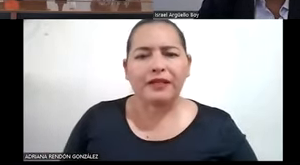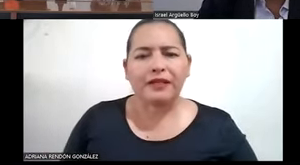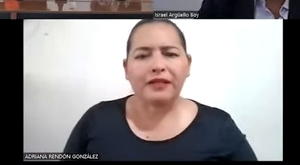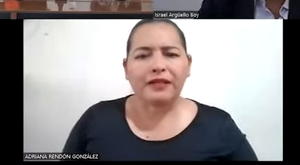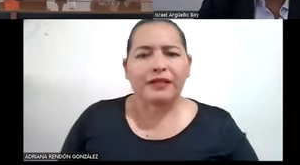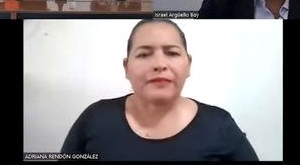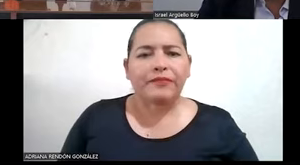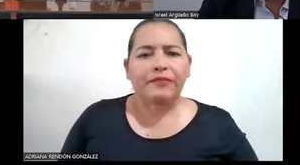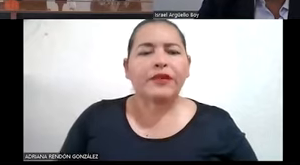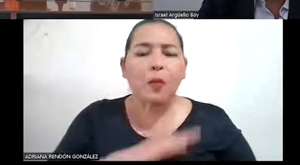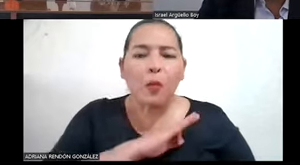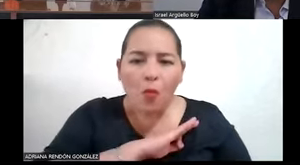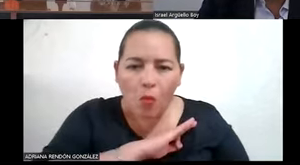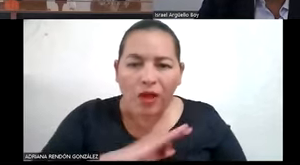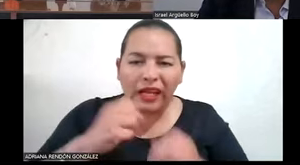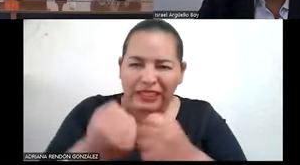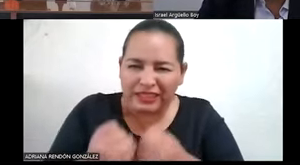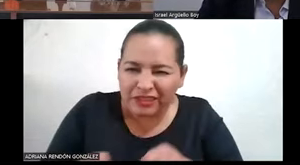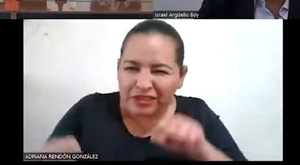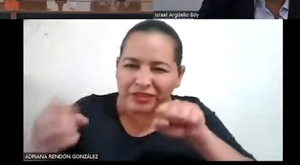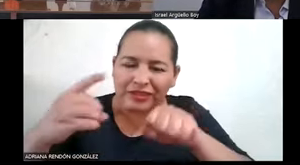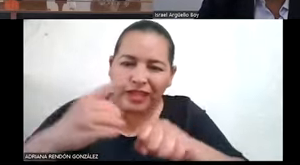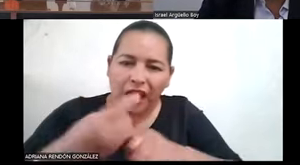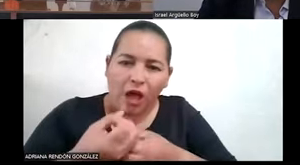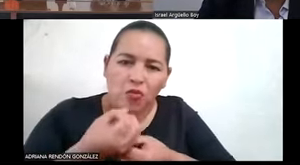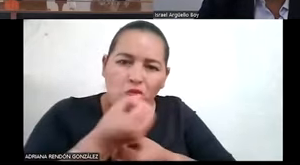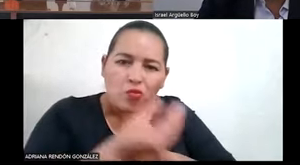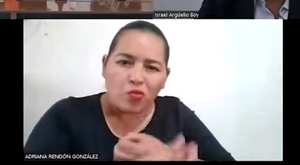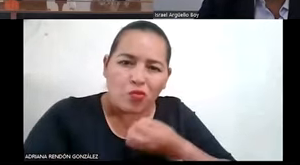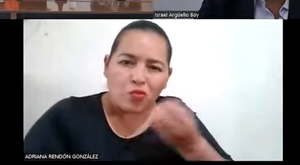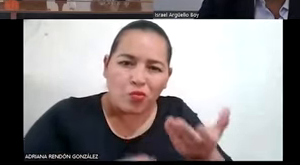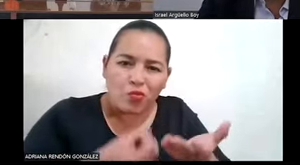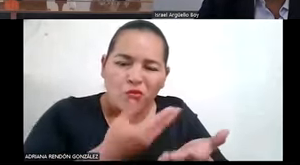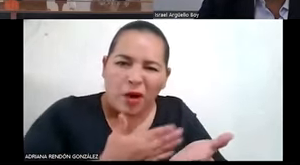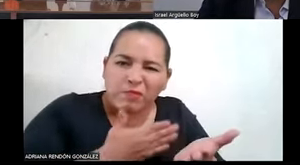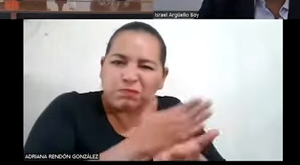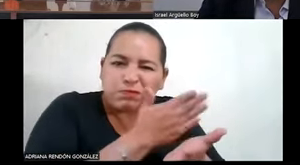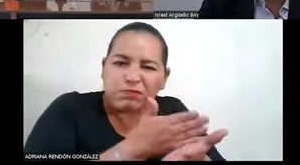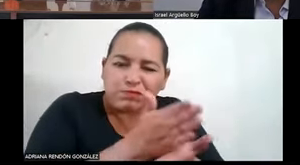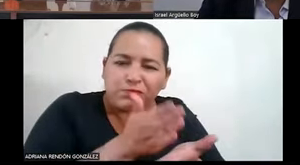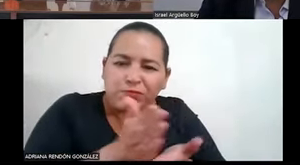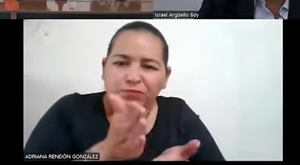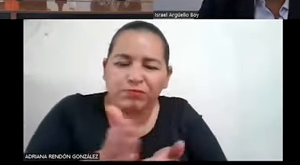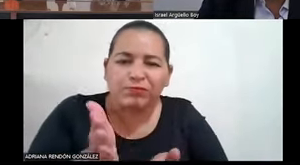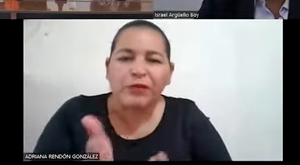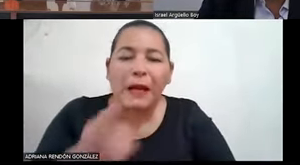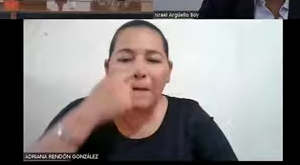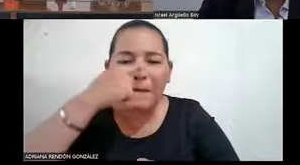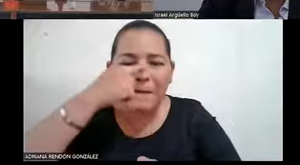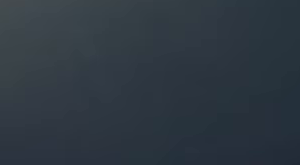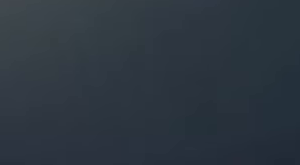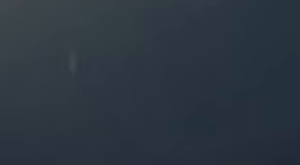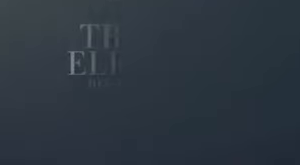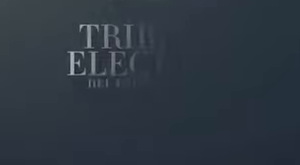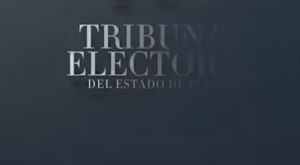elementos y condiciones de accesibilidad que garanticen su autonomía.